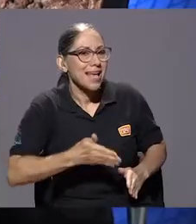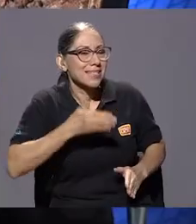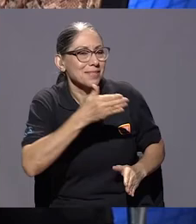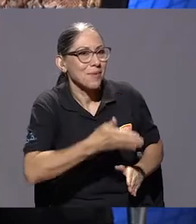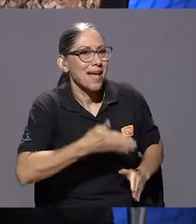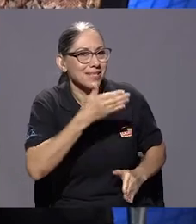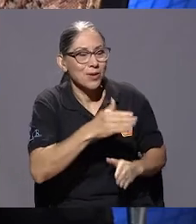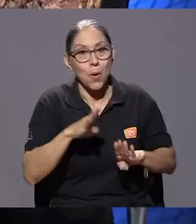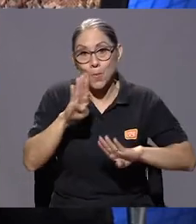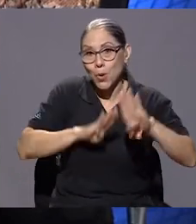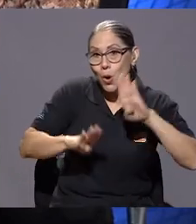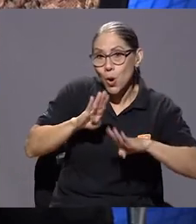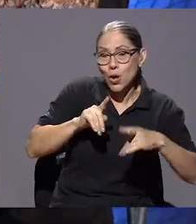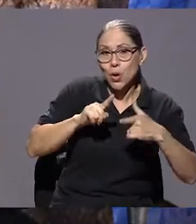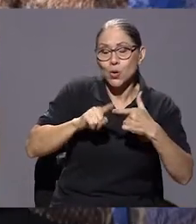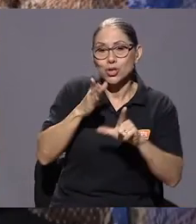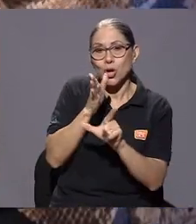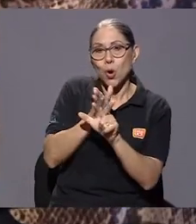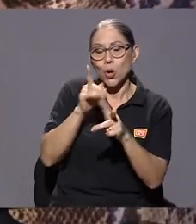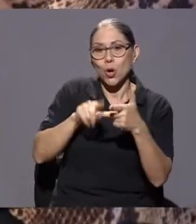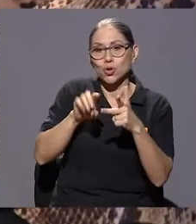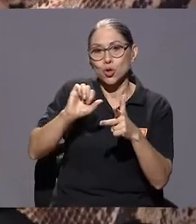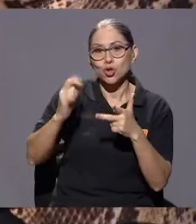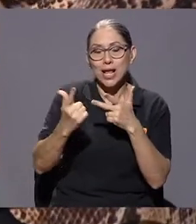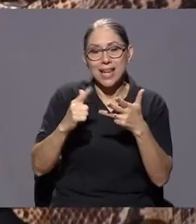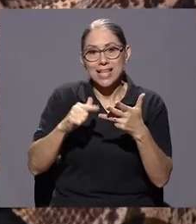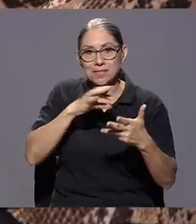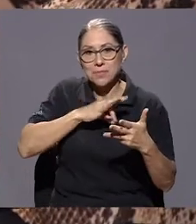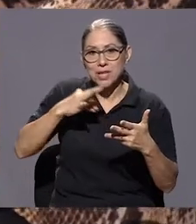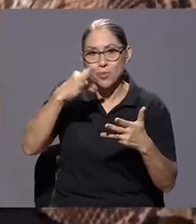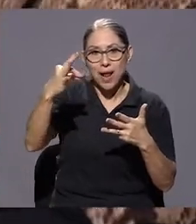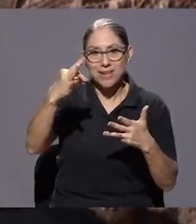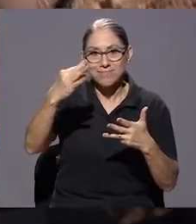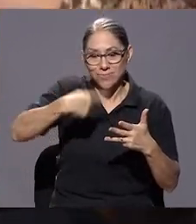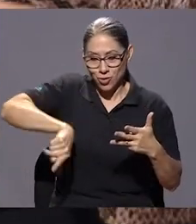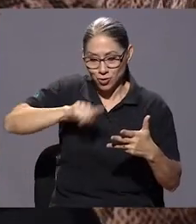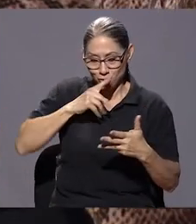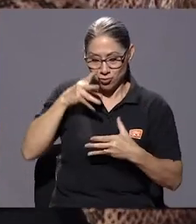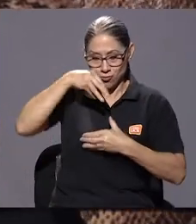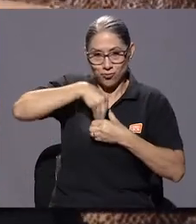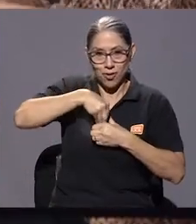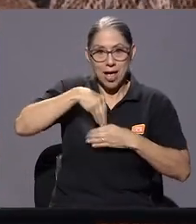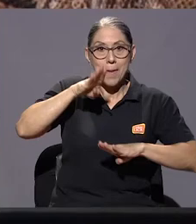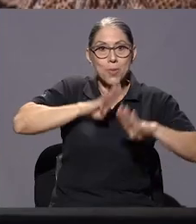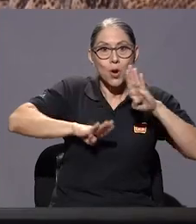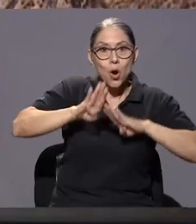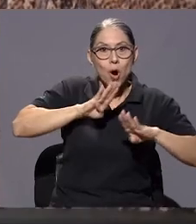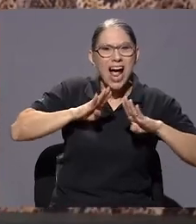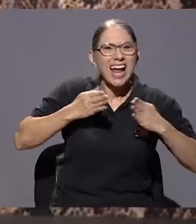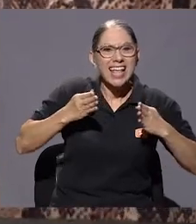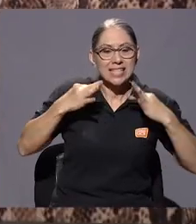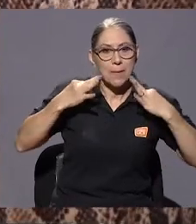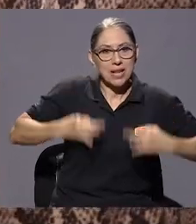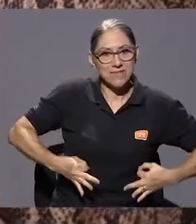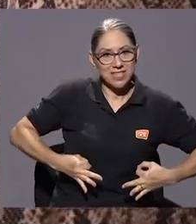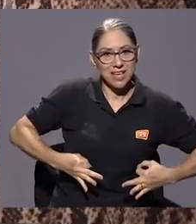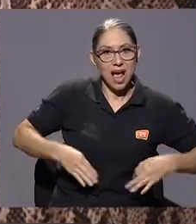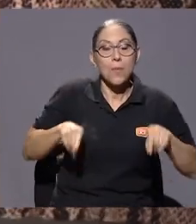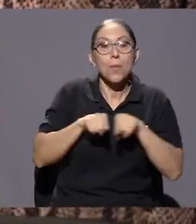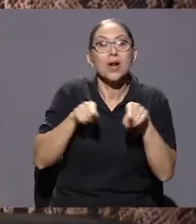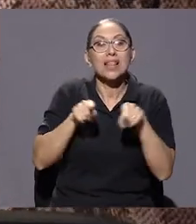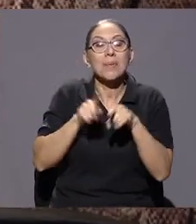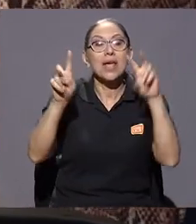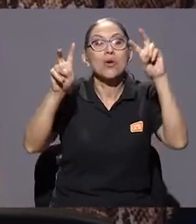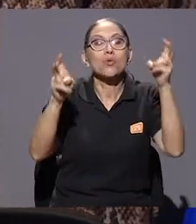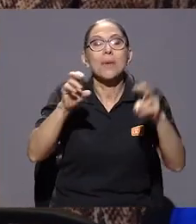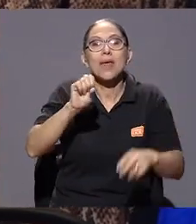biológico, psicológico, social y espiritual. ¿Cómo vemos cada uno? La parte biológica y la parte física, porque también hay un tema de somatización, ¿qué es